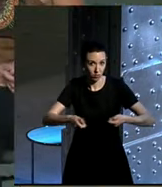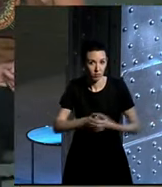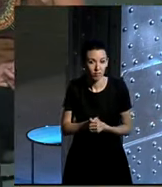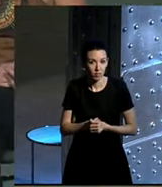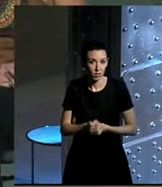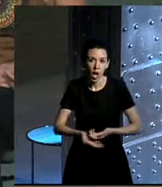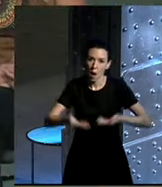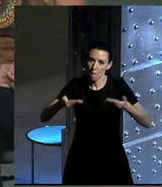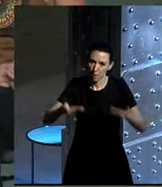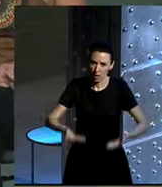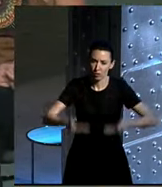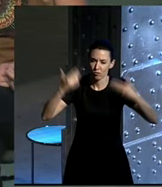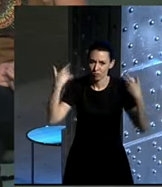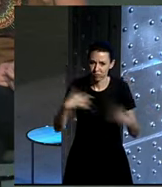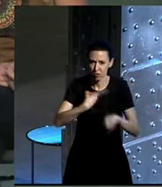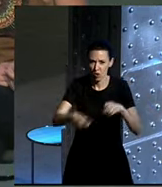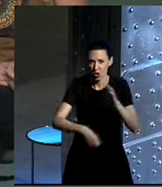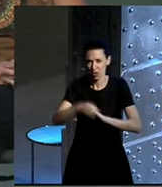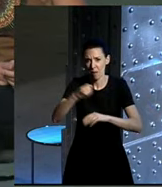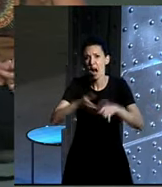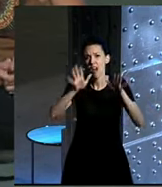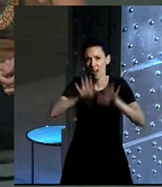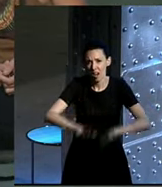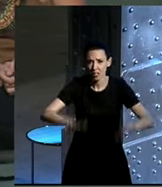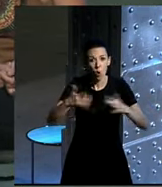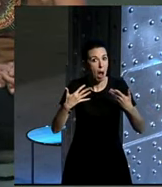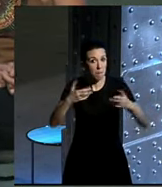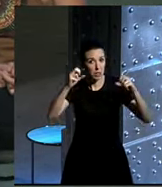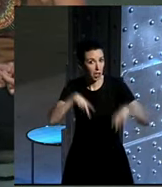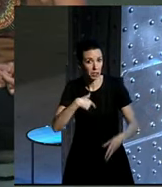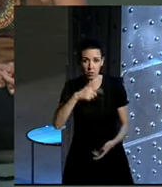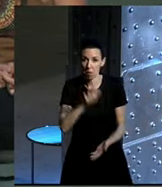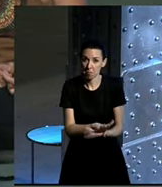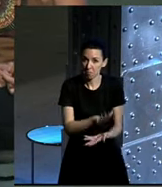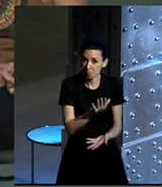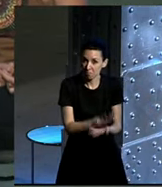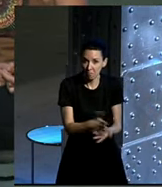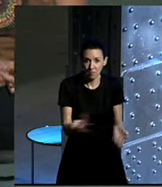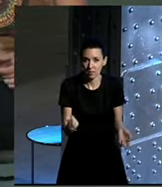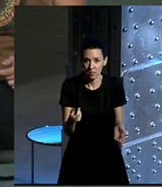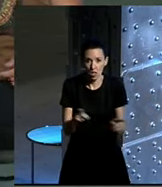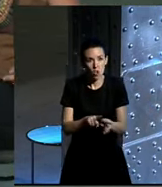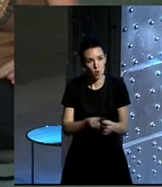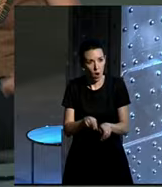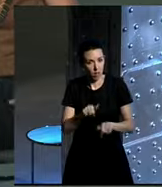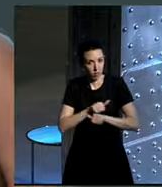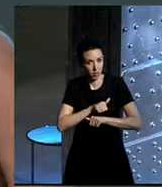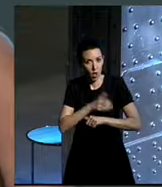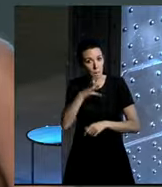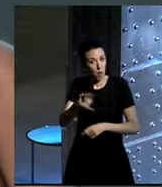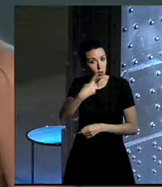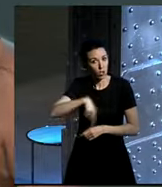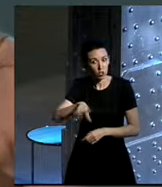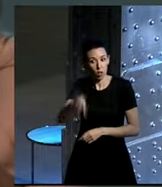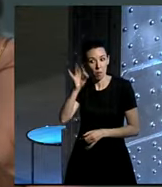muy pesados, vamos a ir muy pesados, muy lentos, sin prisa, con calma, para no desesperar también. porque hemos elegido